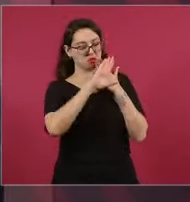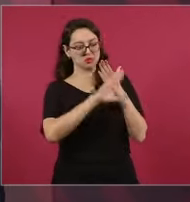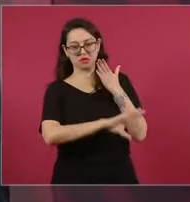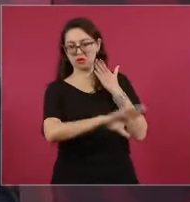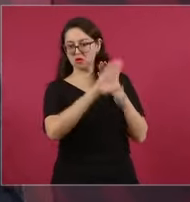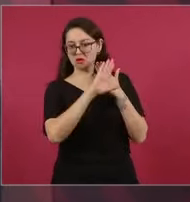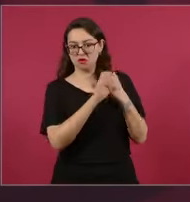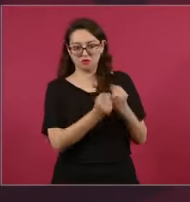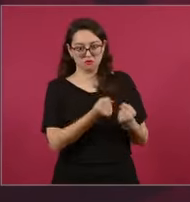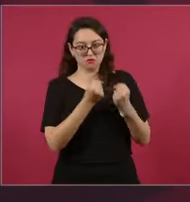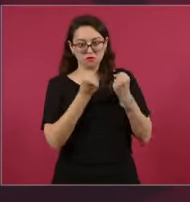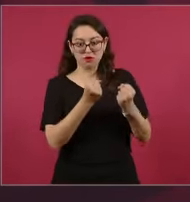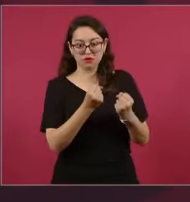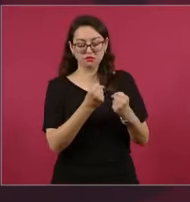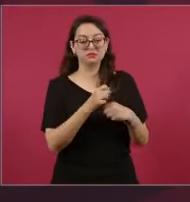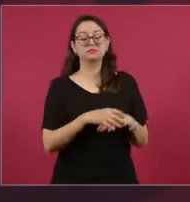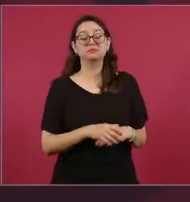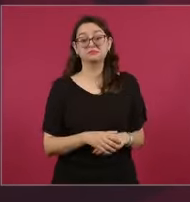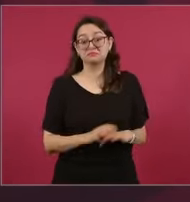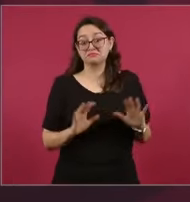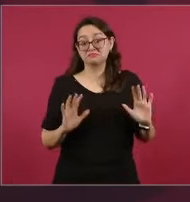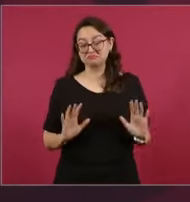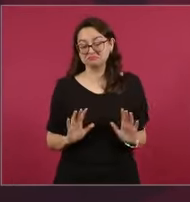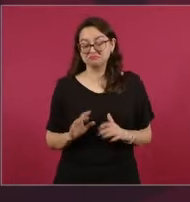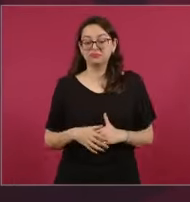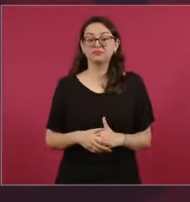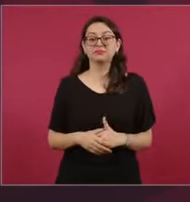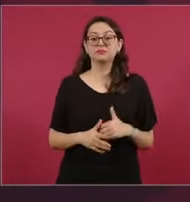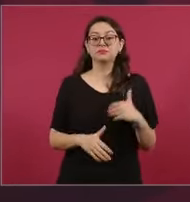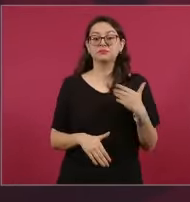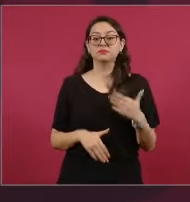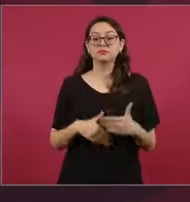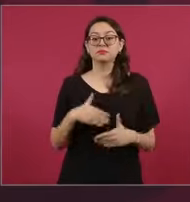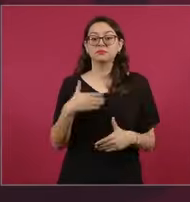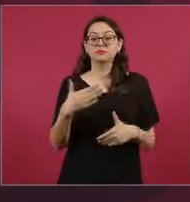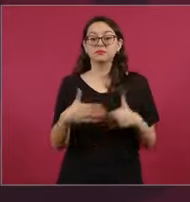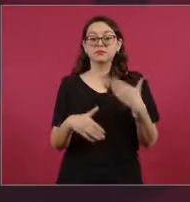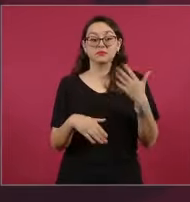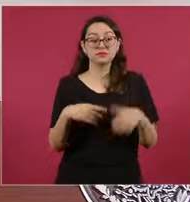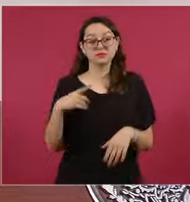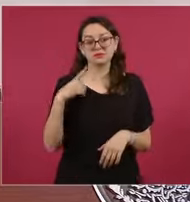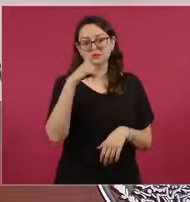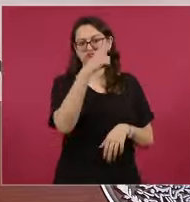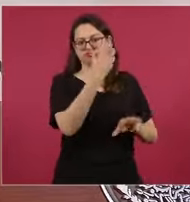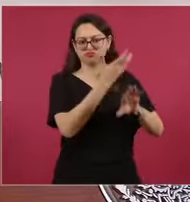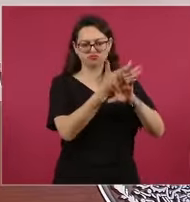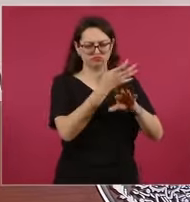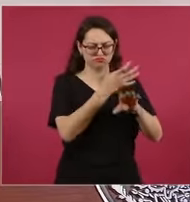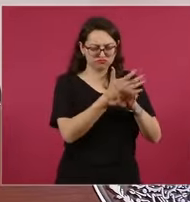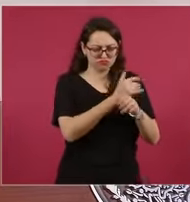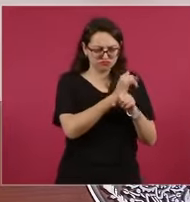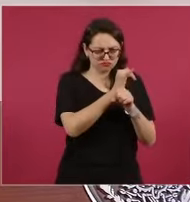y le encontraron unas barras de oro.